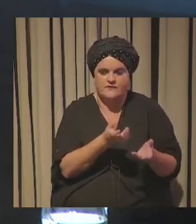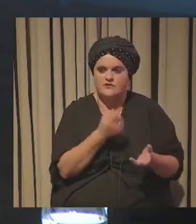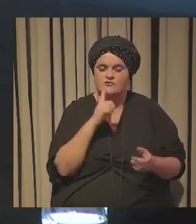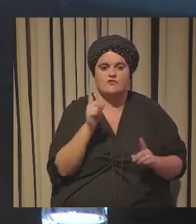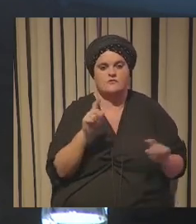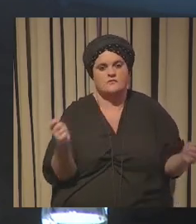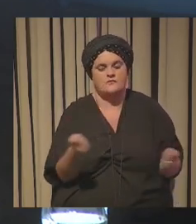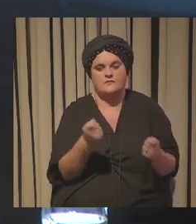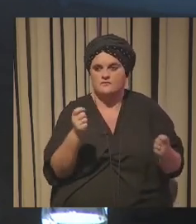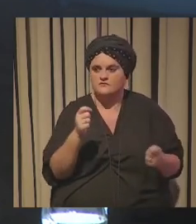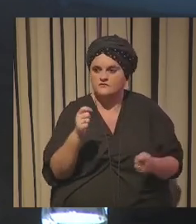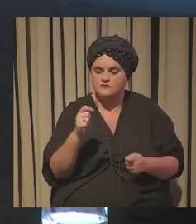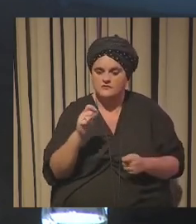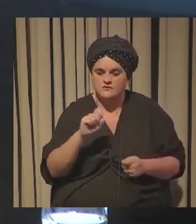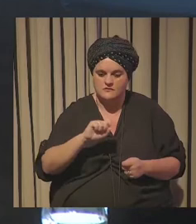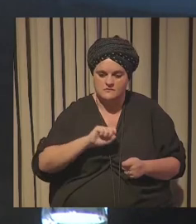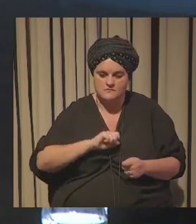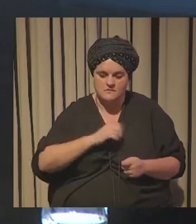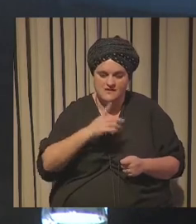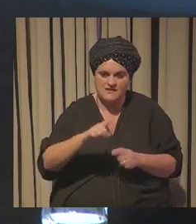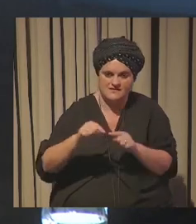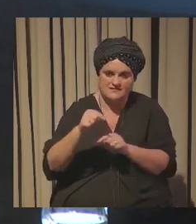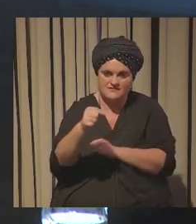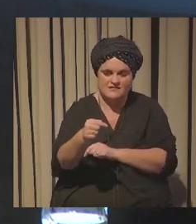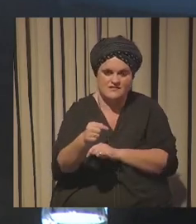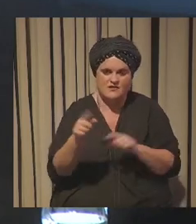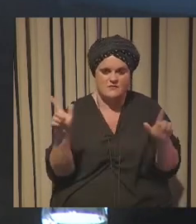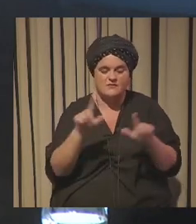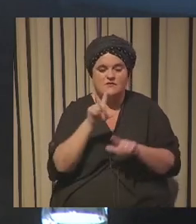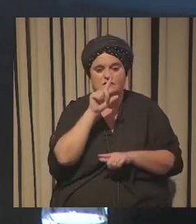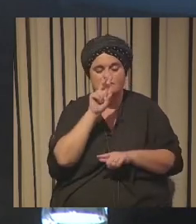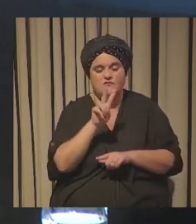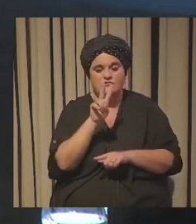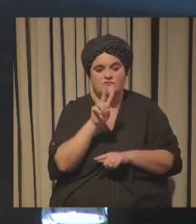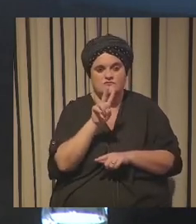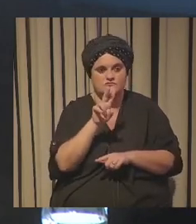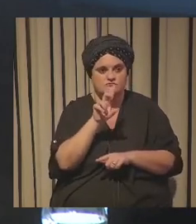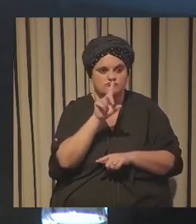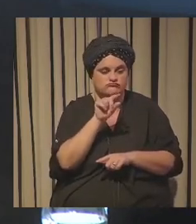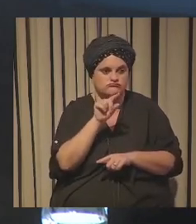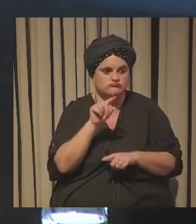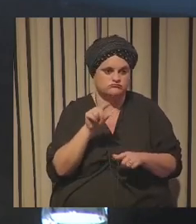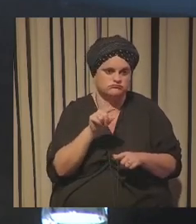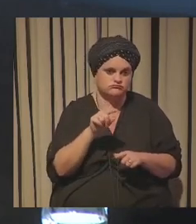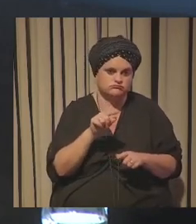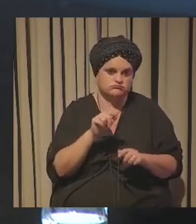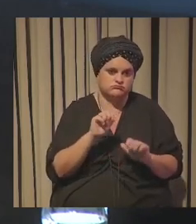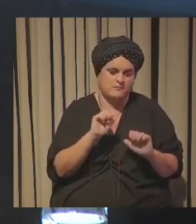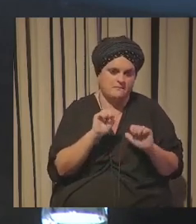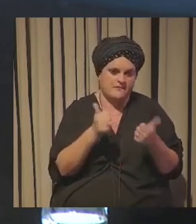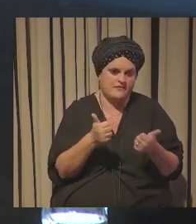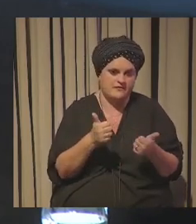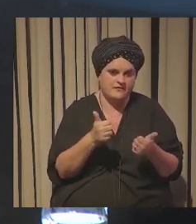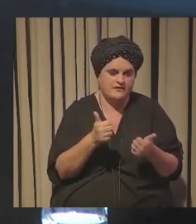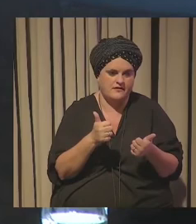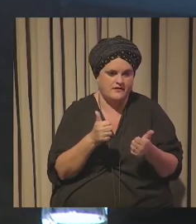propaganda pero pasado mañana estrenamos un programa en NTB2 que el concepto en sí